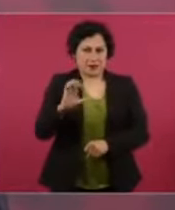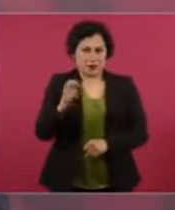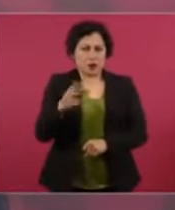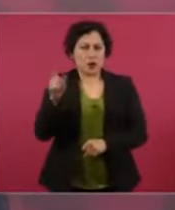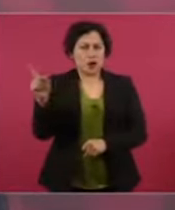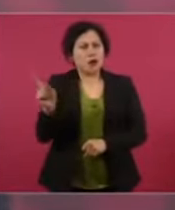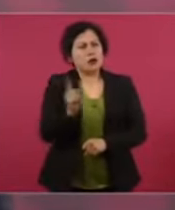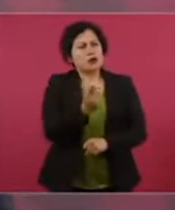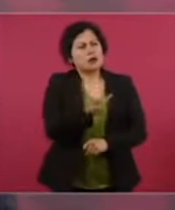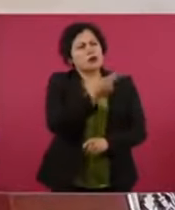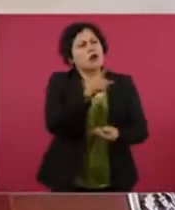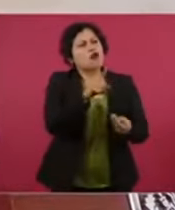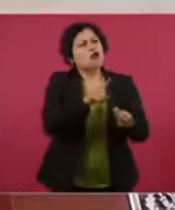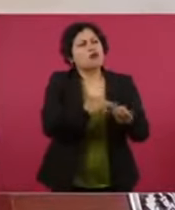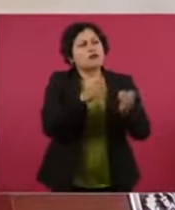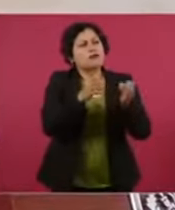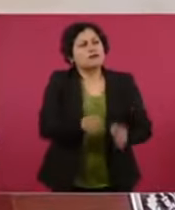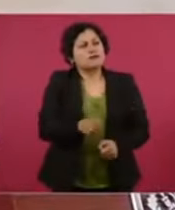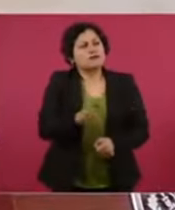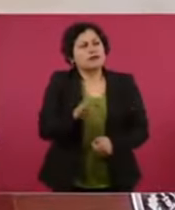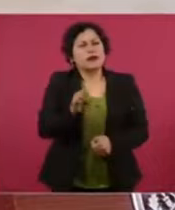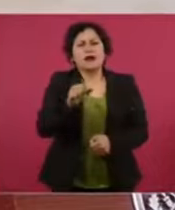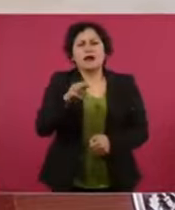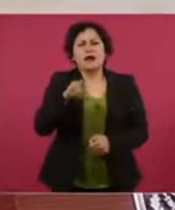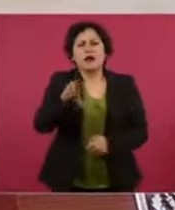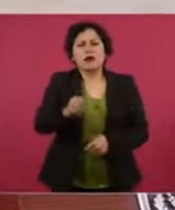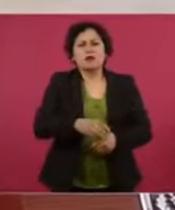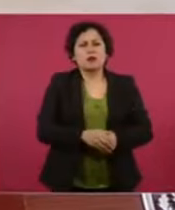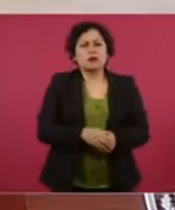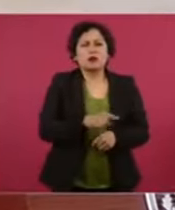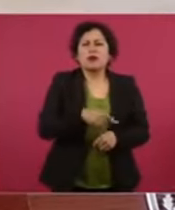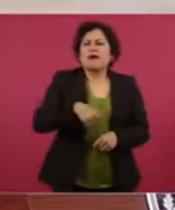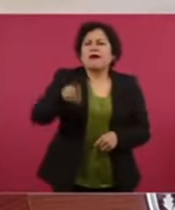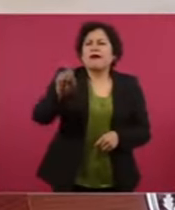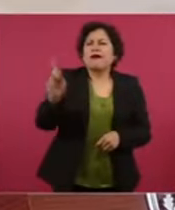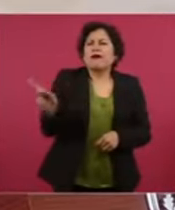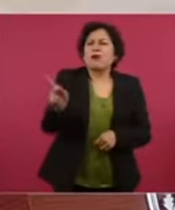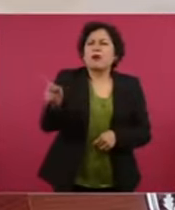reuniéndose con 10, con 20 gentes, puebleando.